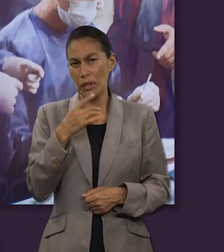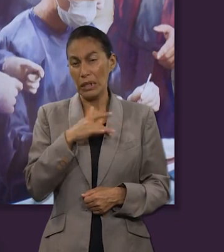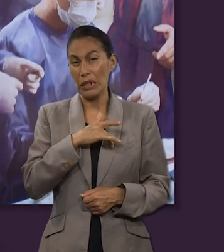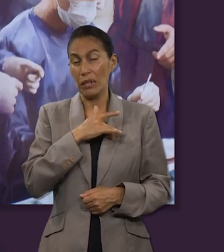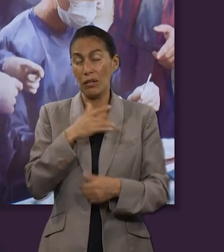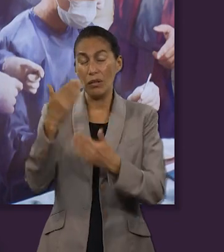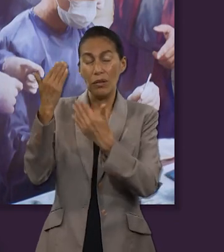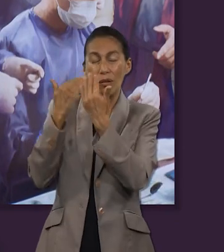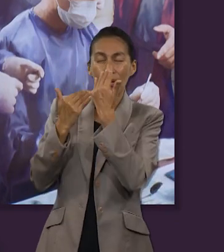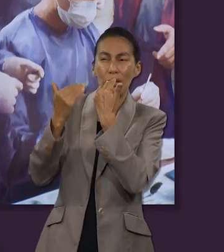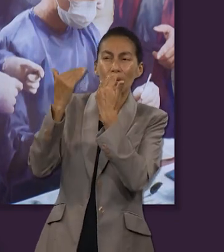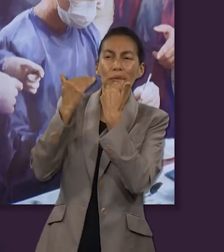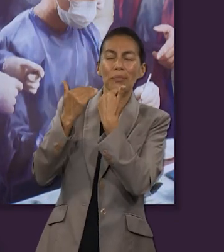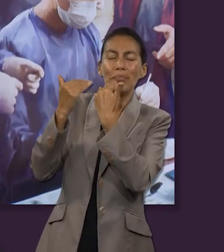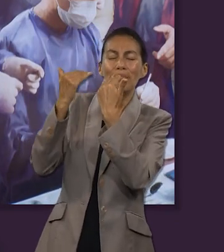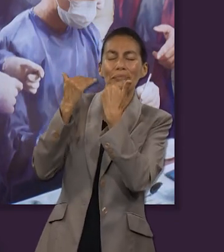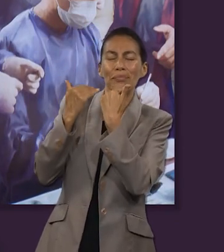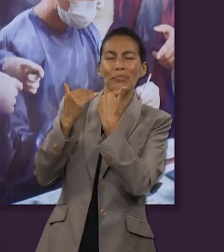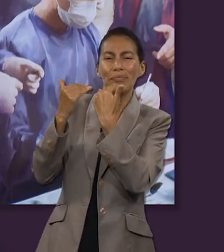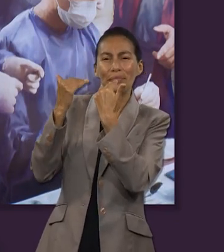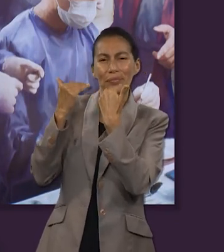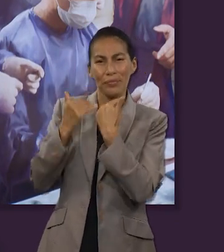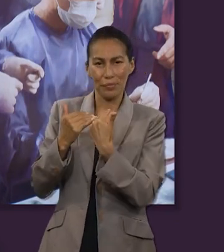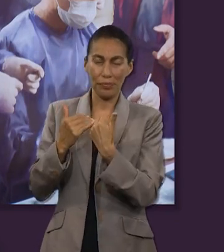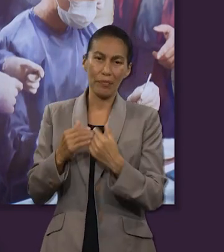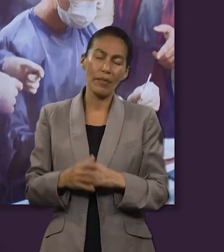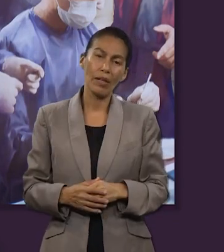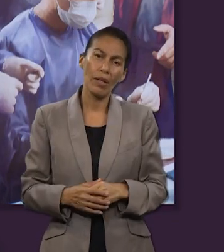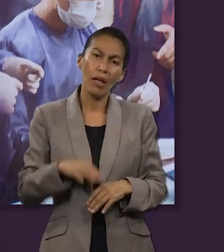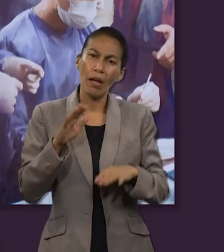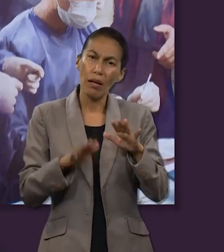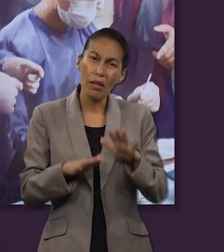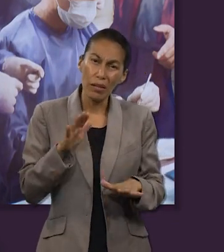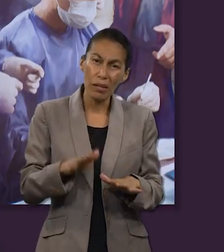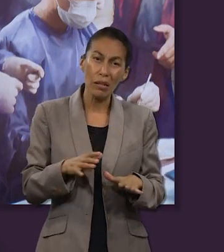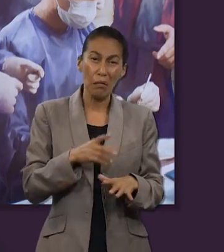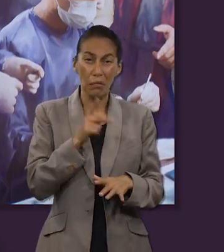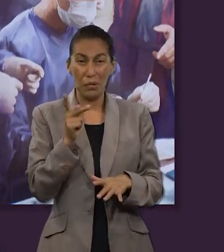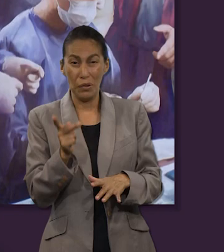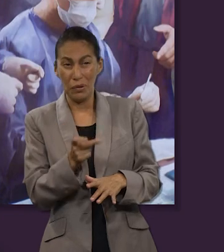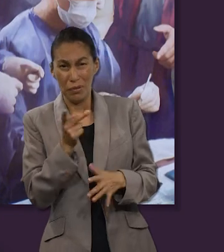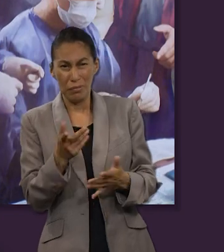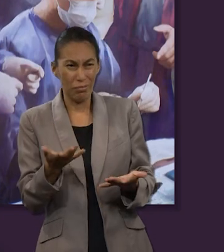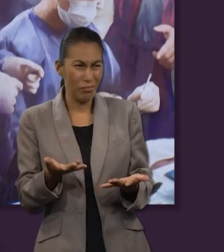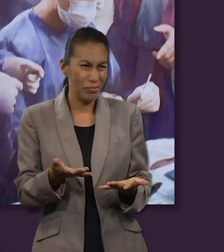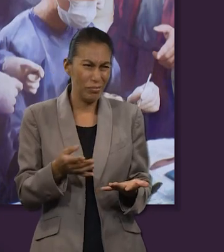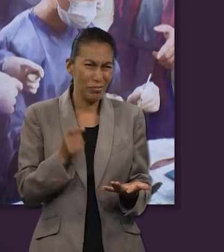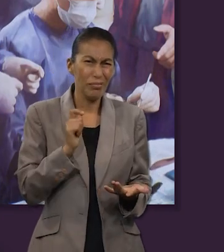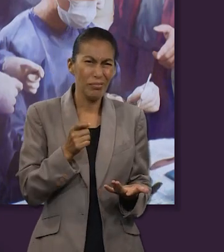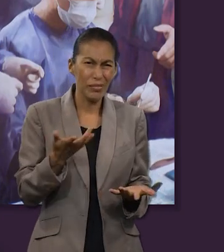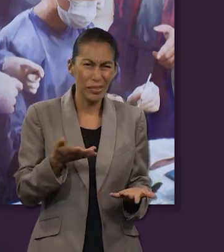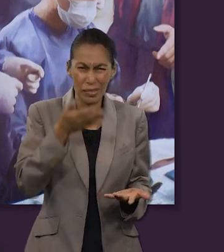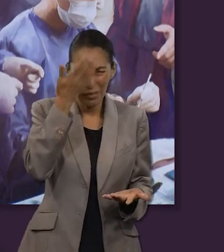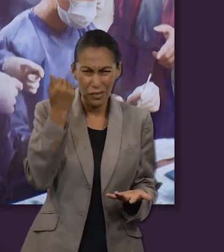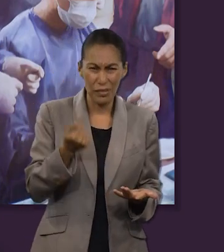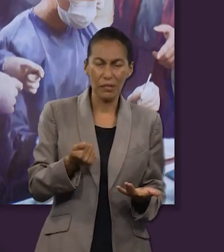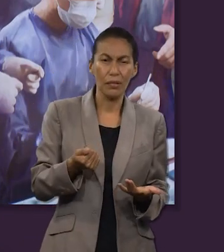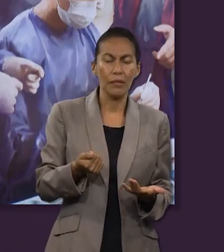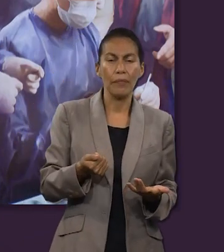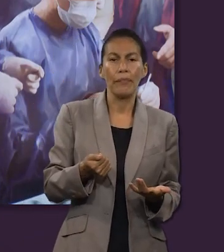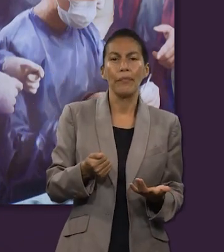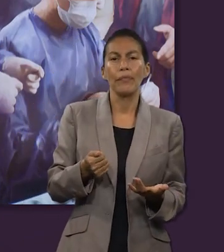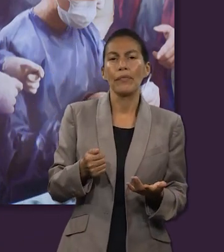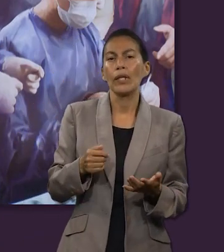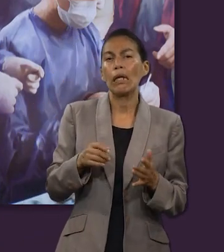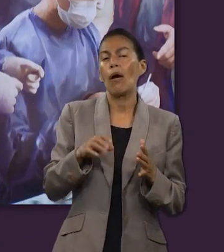consuelo incluso a esas preguntas o a esos momentos que de pronto vimos que no tienen sentido porque de